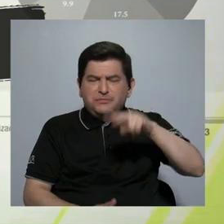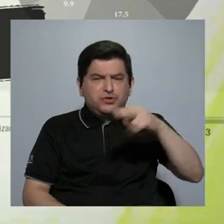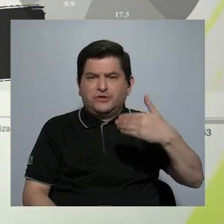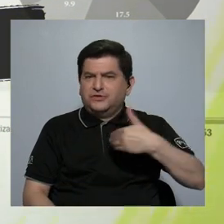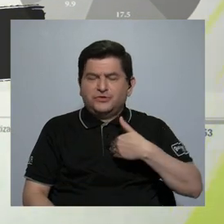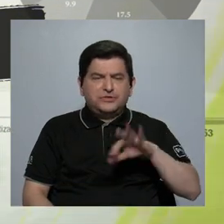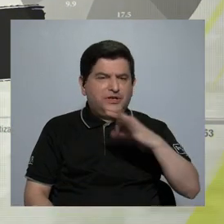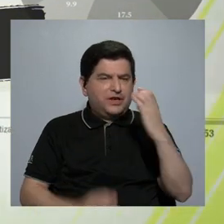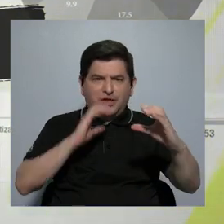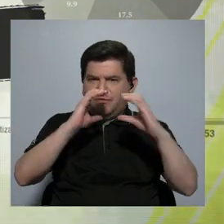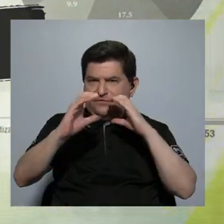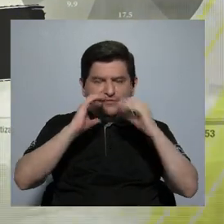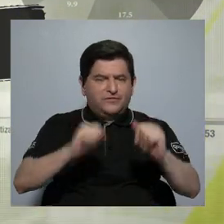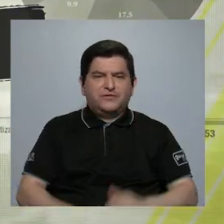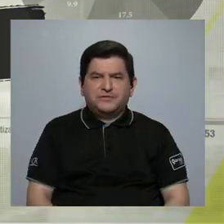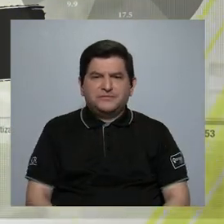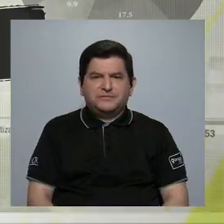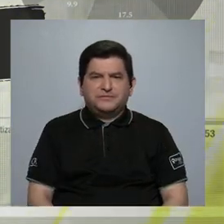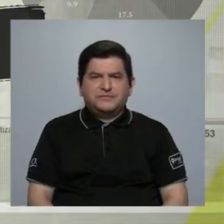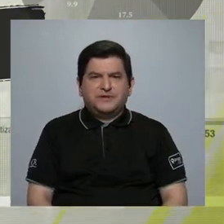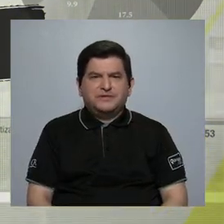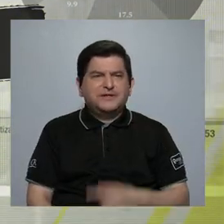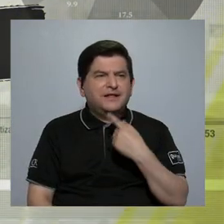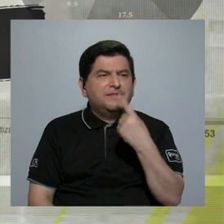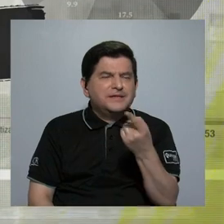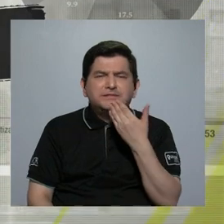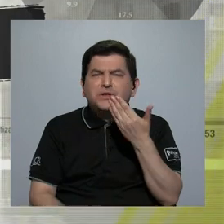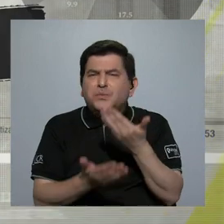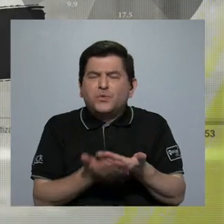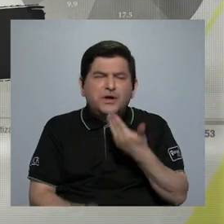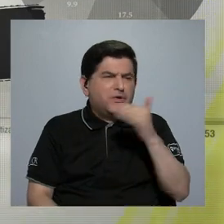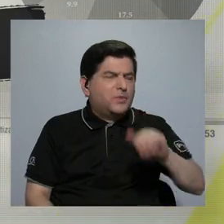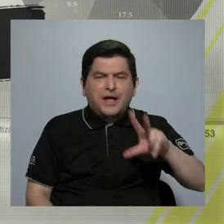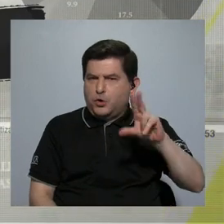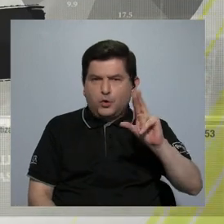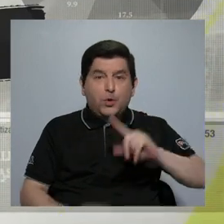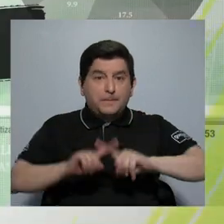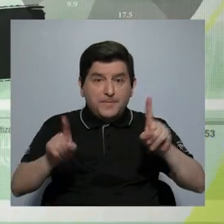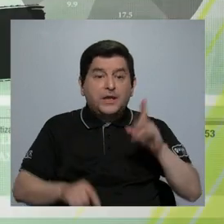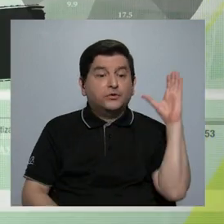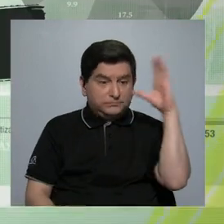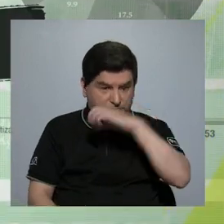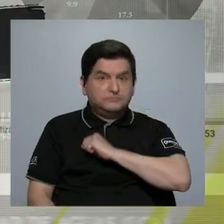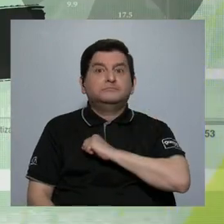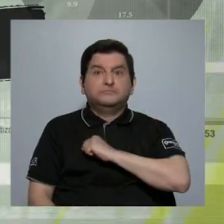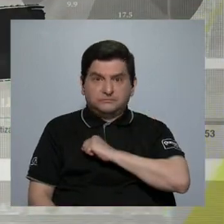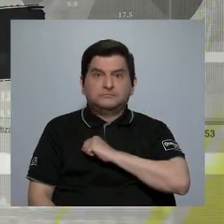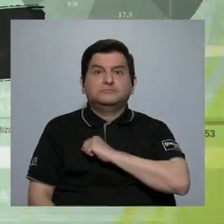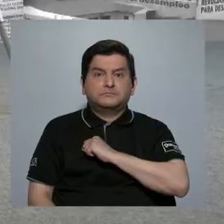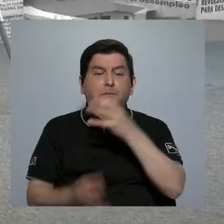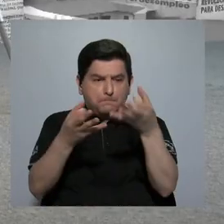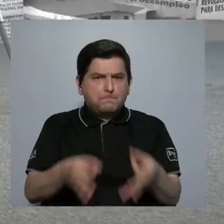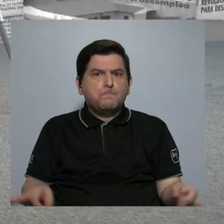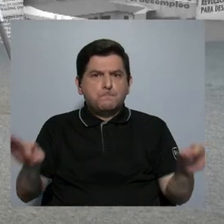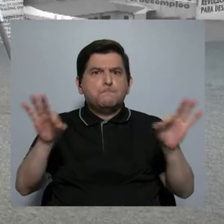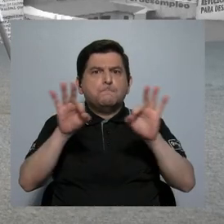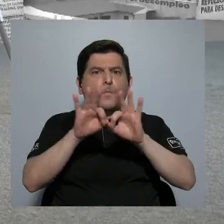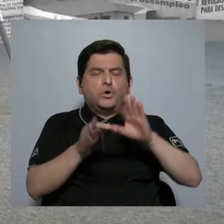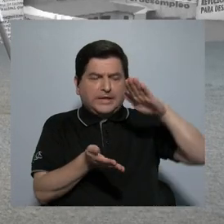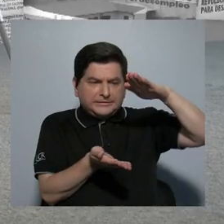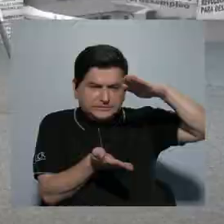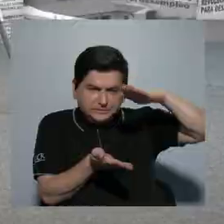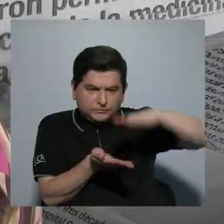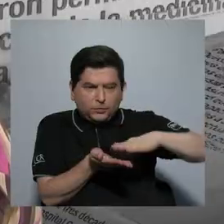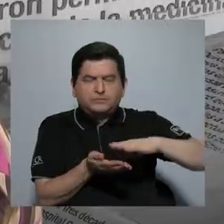de percibir los medios de comunicación. No digo que esto sea bueno o malo, sino que se evidenció. Fue muy importante la